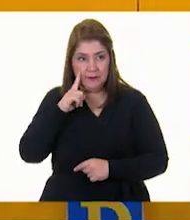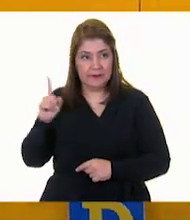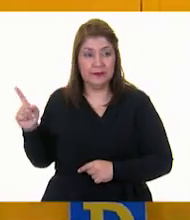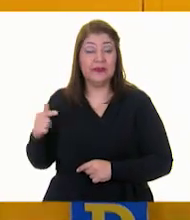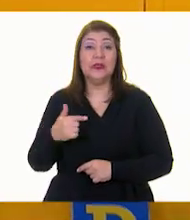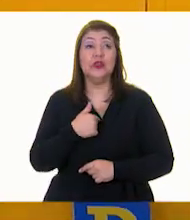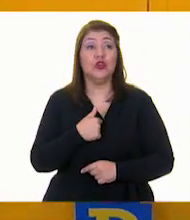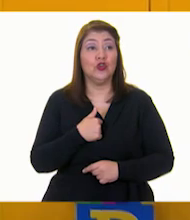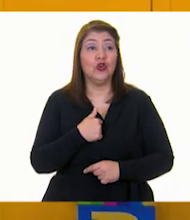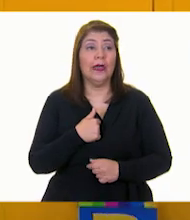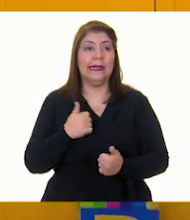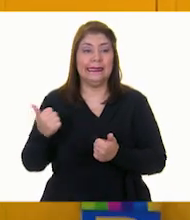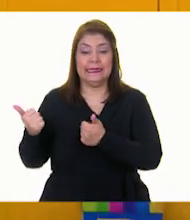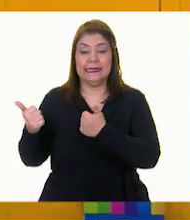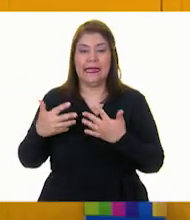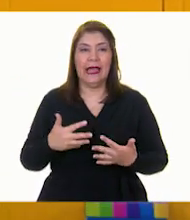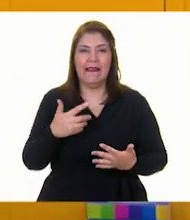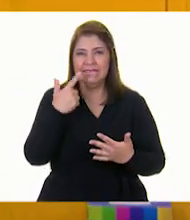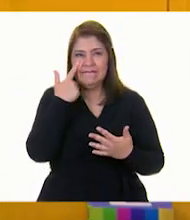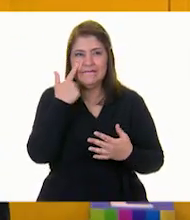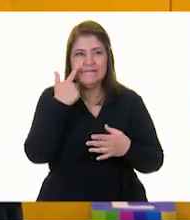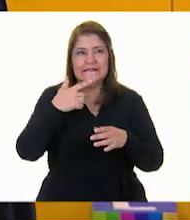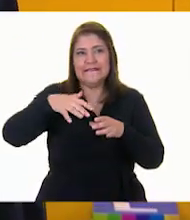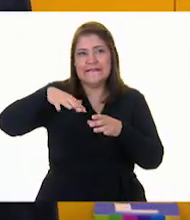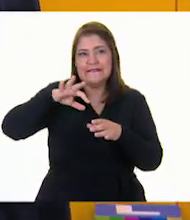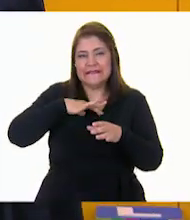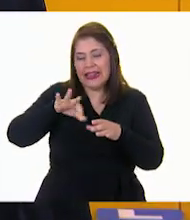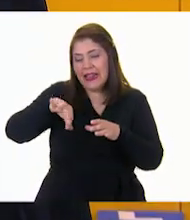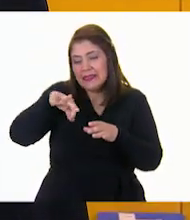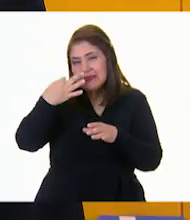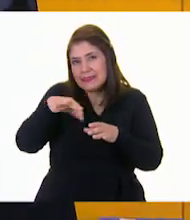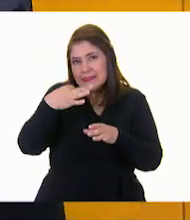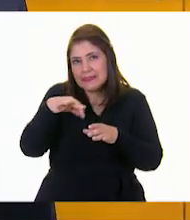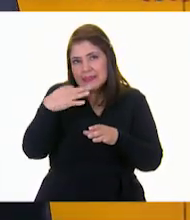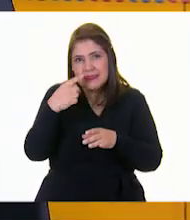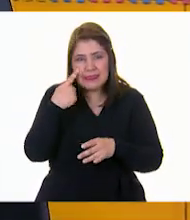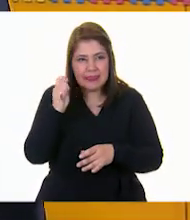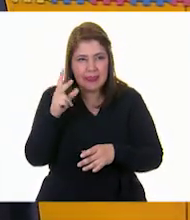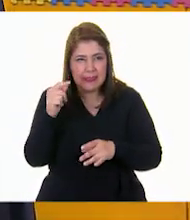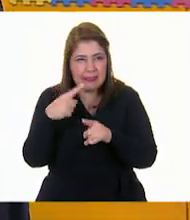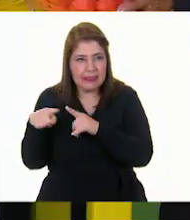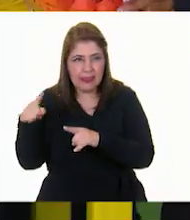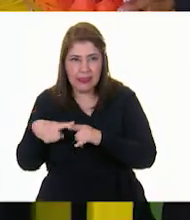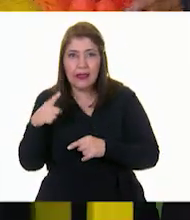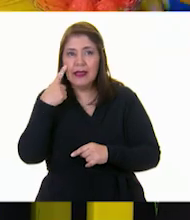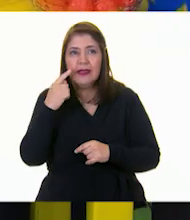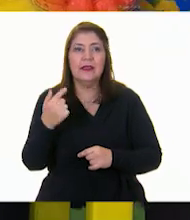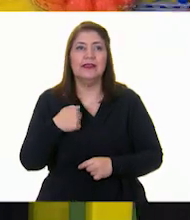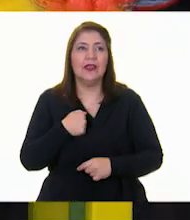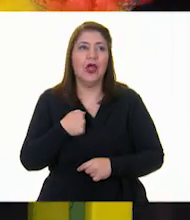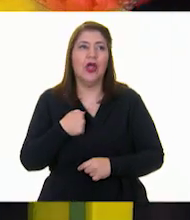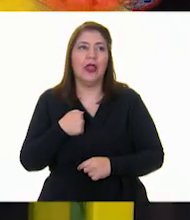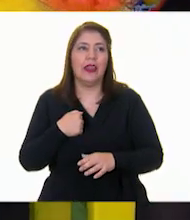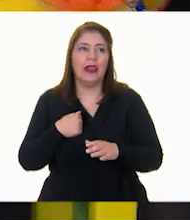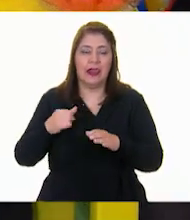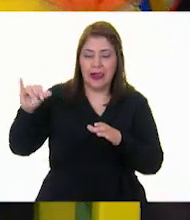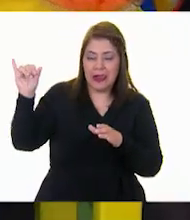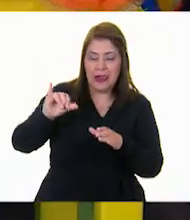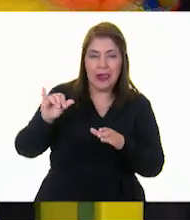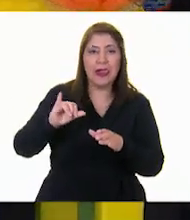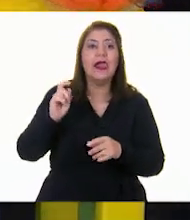traje unas frituras. Unas frituras. Les eché unos